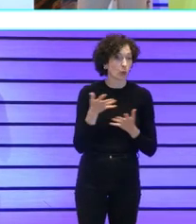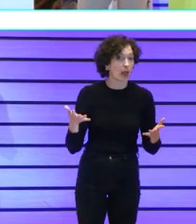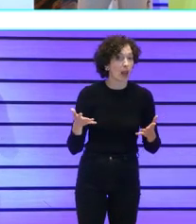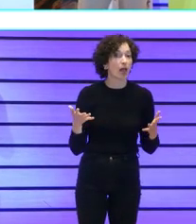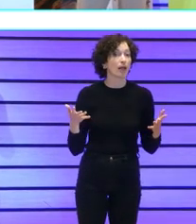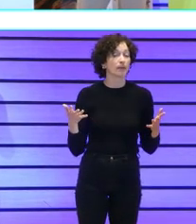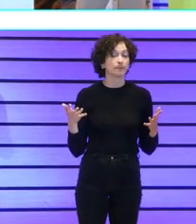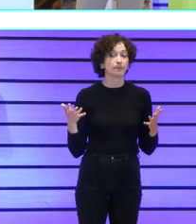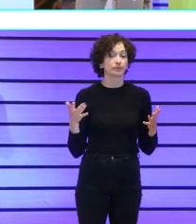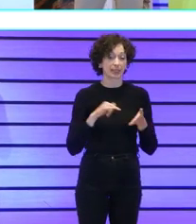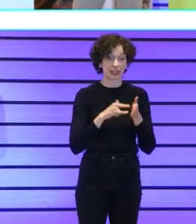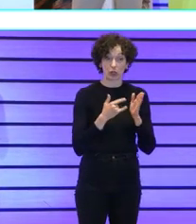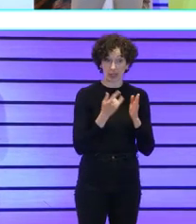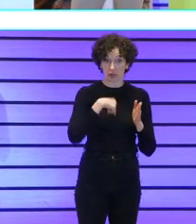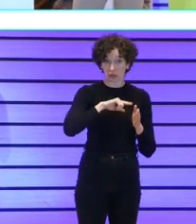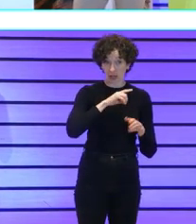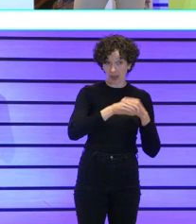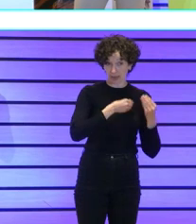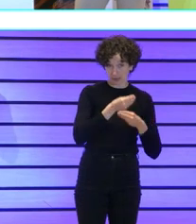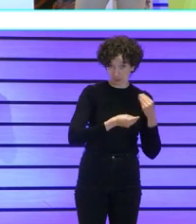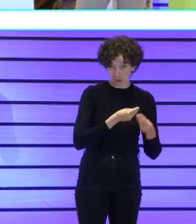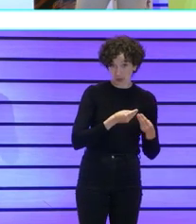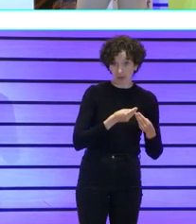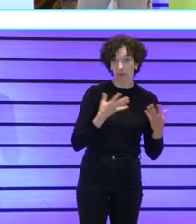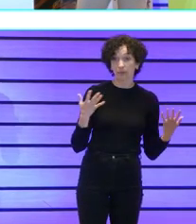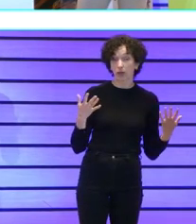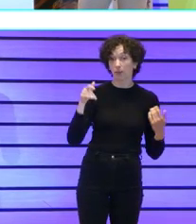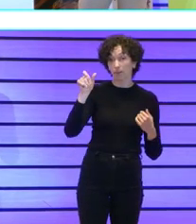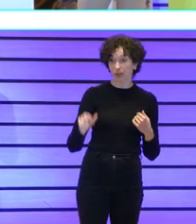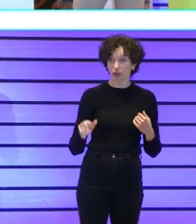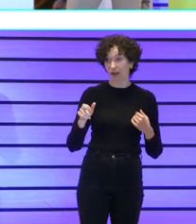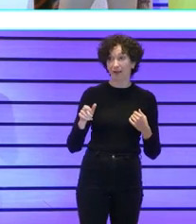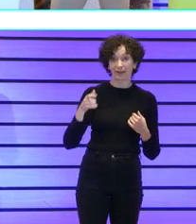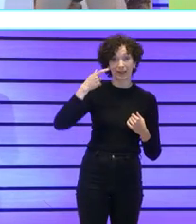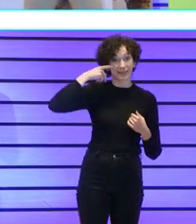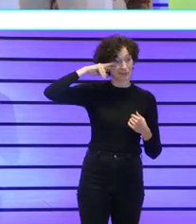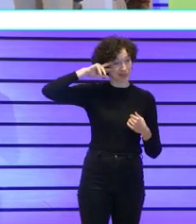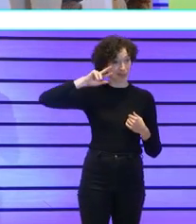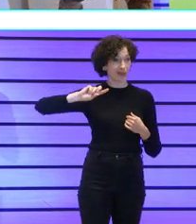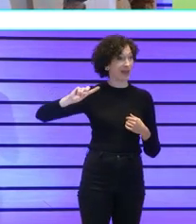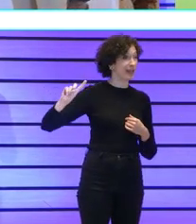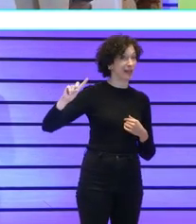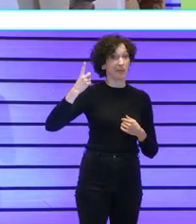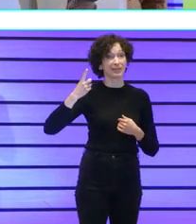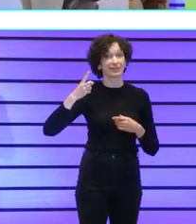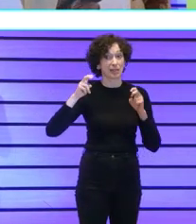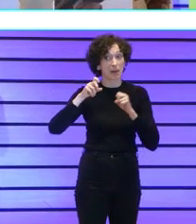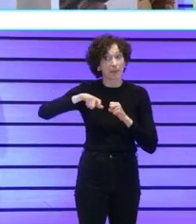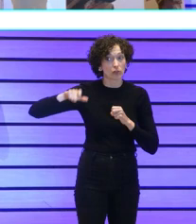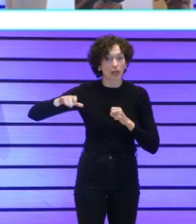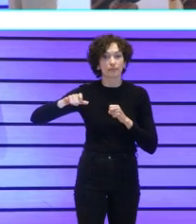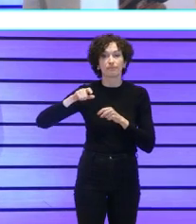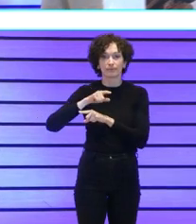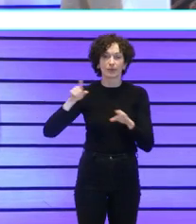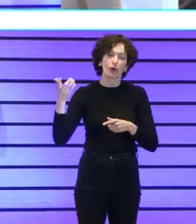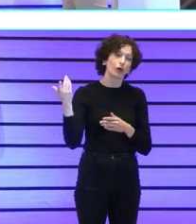la tecnología que hablábamos, que el mayor experto en las personas es ellas mismas. Saludamos de nuevo a la gente que